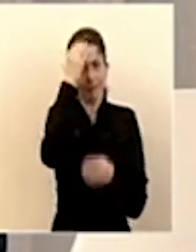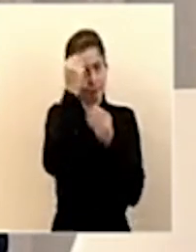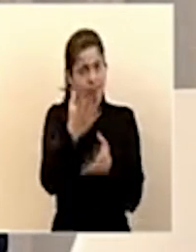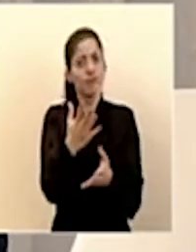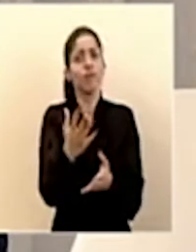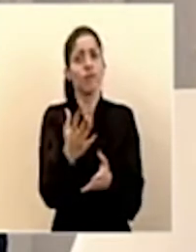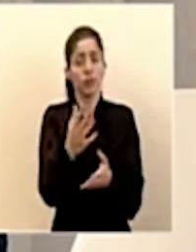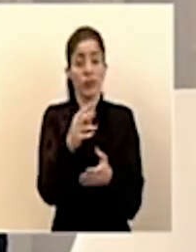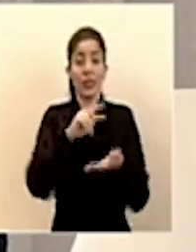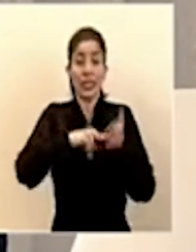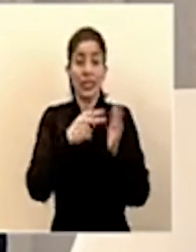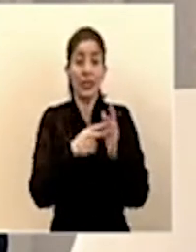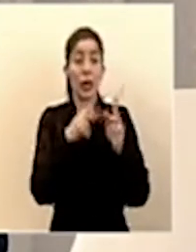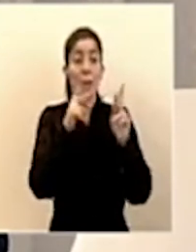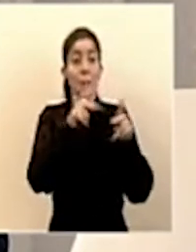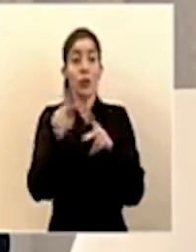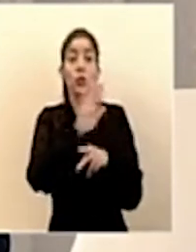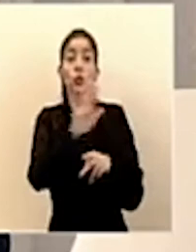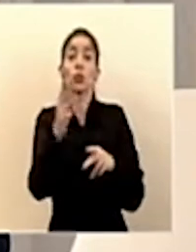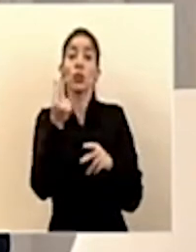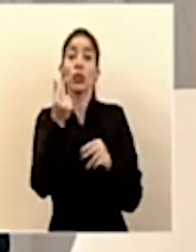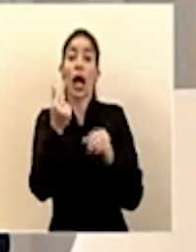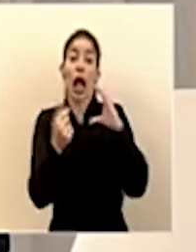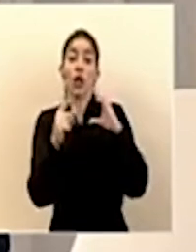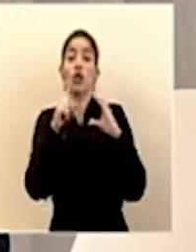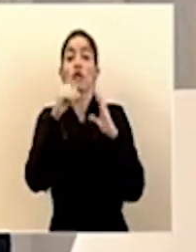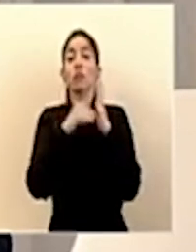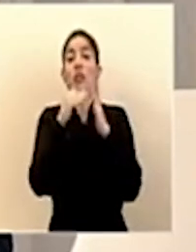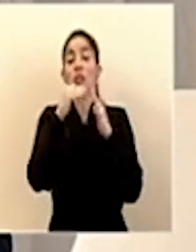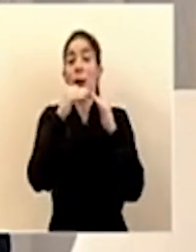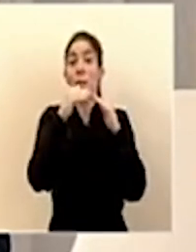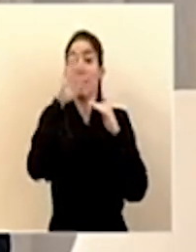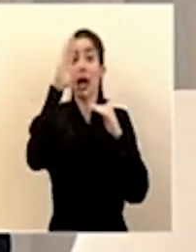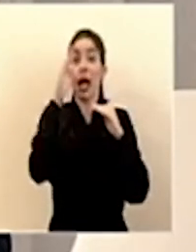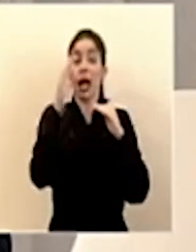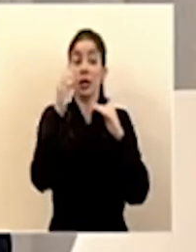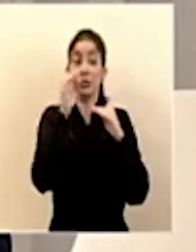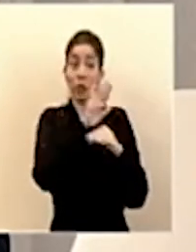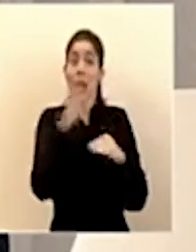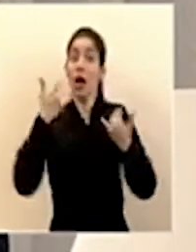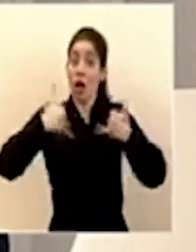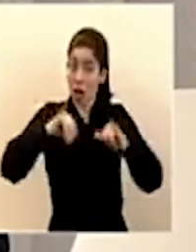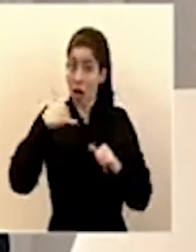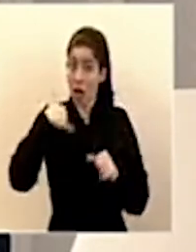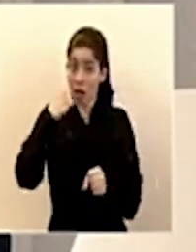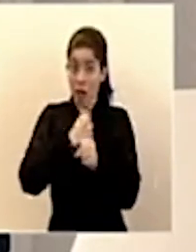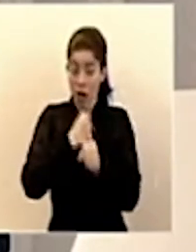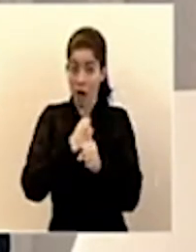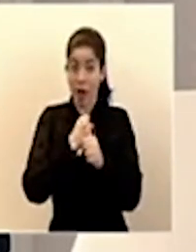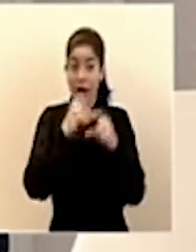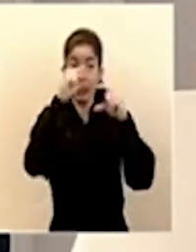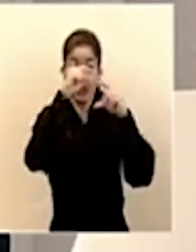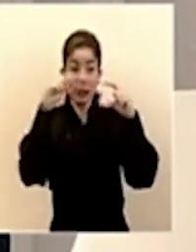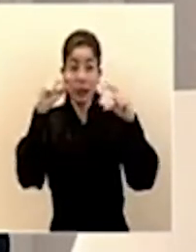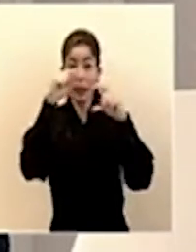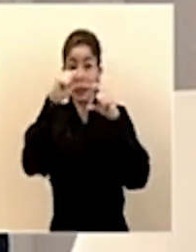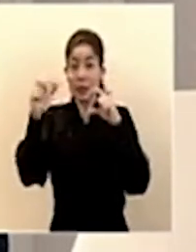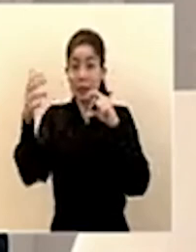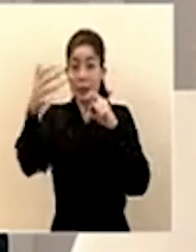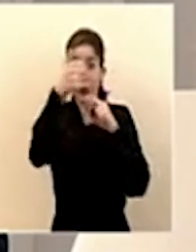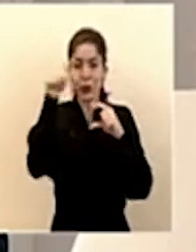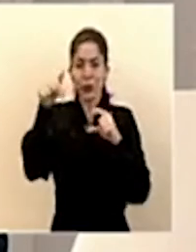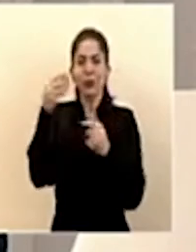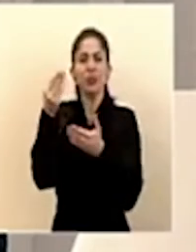Es decir, esa contribución de las personas de más de un millón que conserven sus trabajos será para que esos